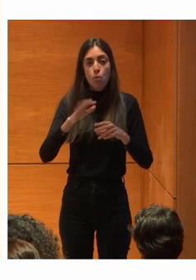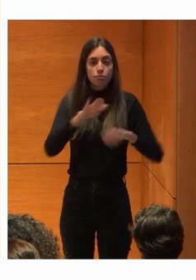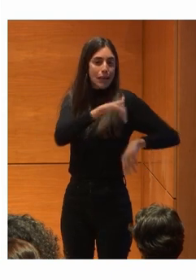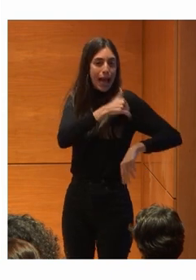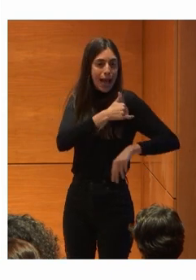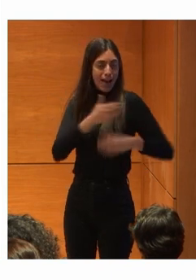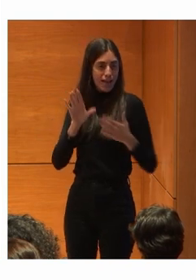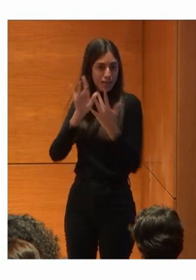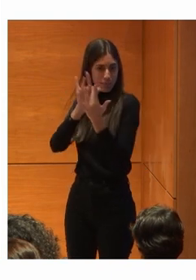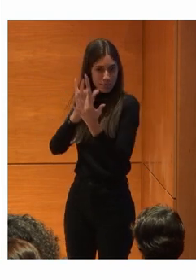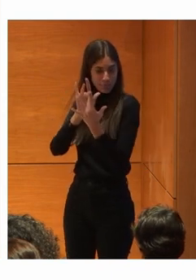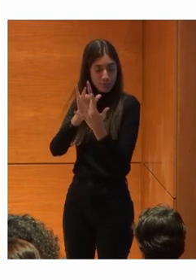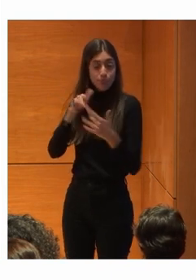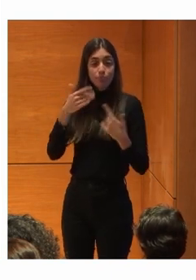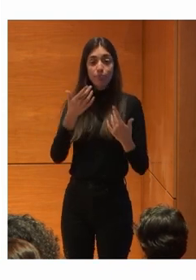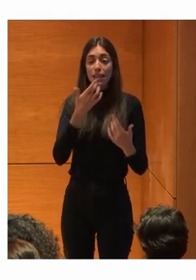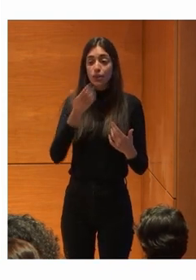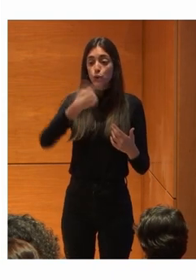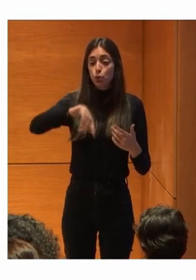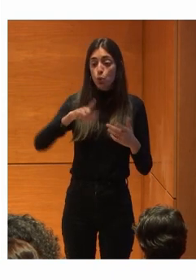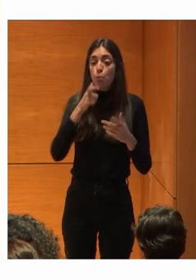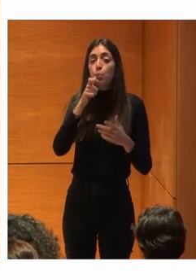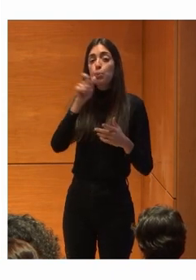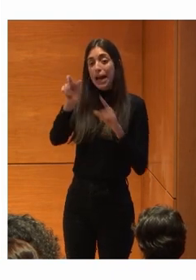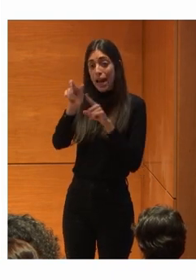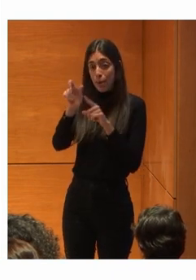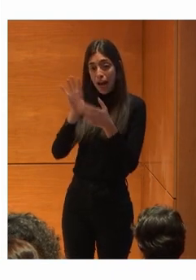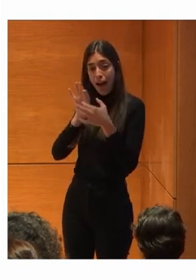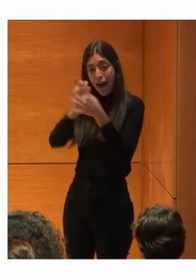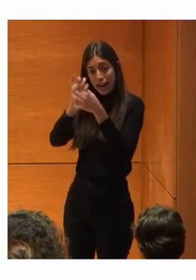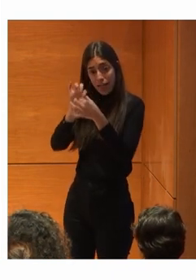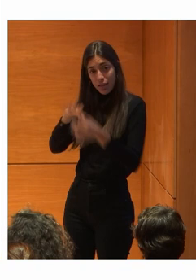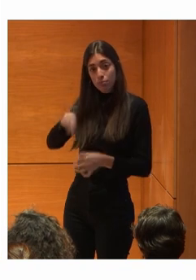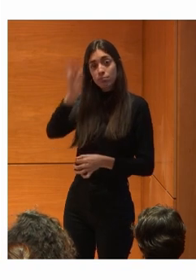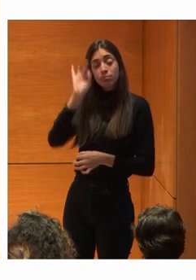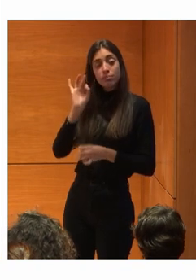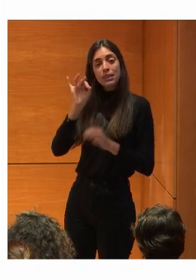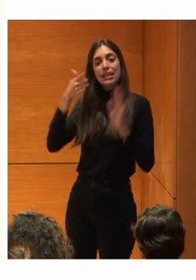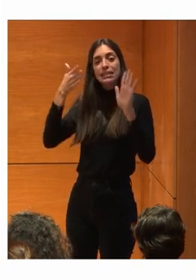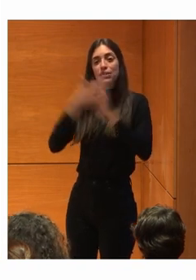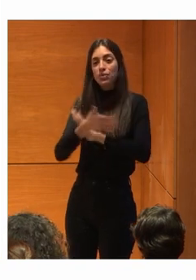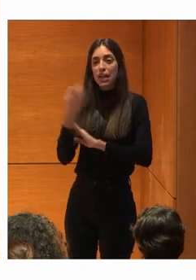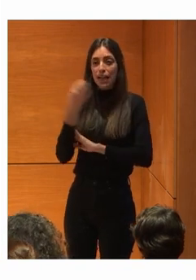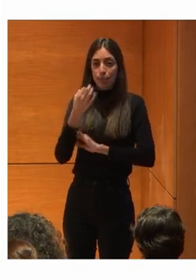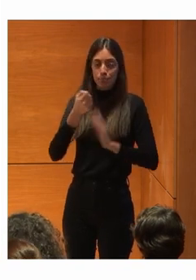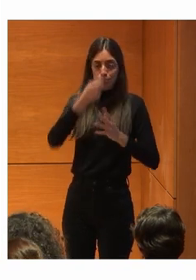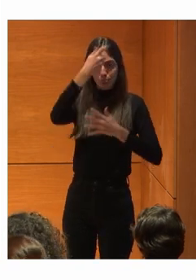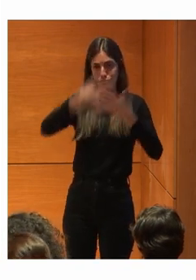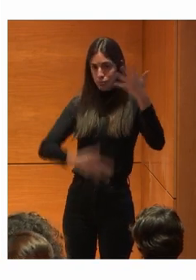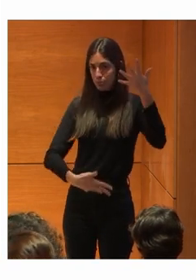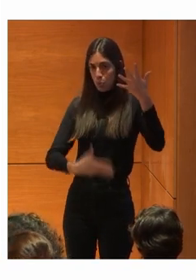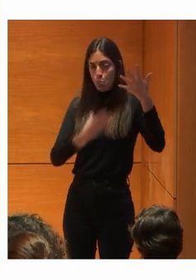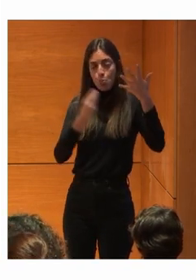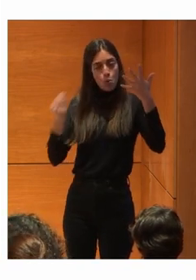Y cuando Elegimos la palabra Alianza La alianza Tiene Muchos Significados